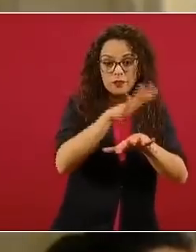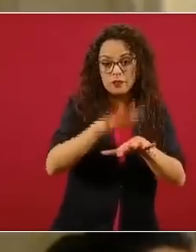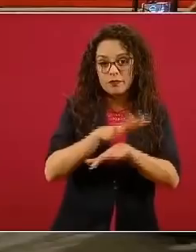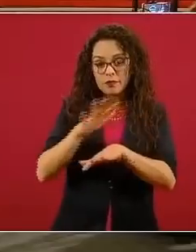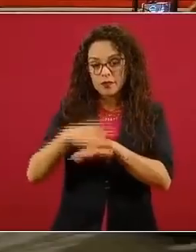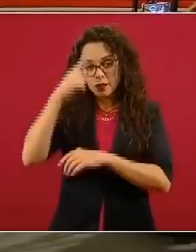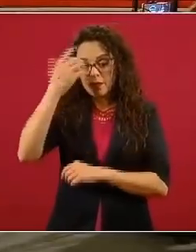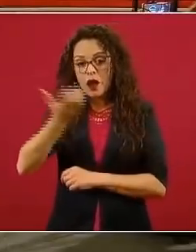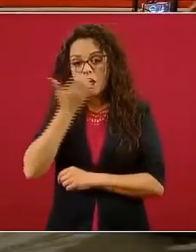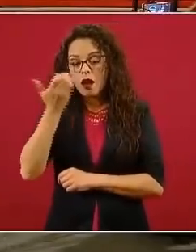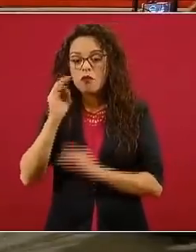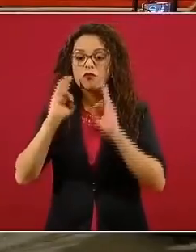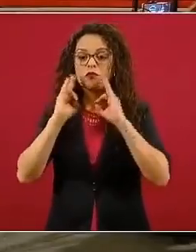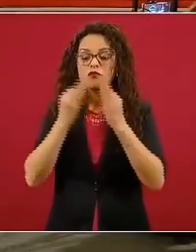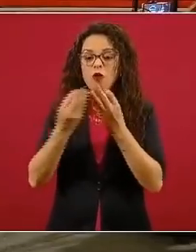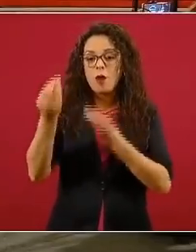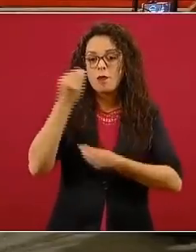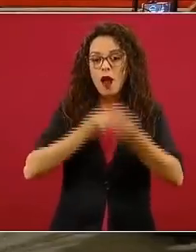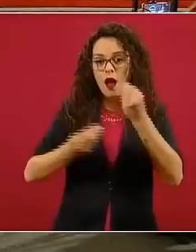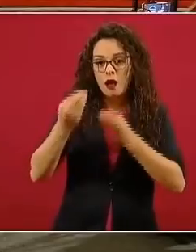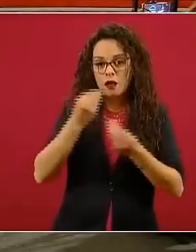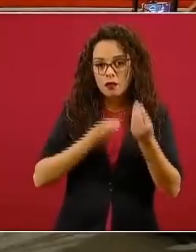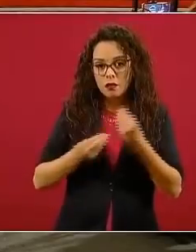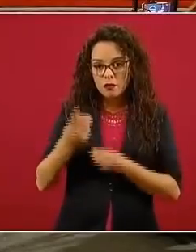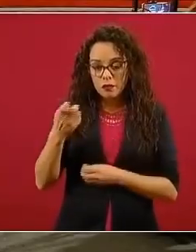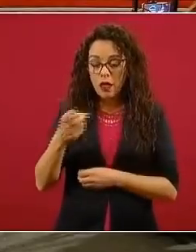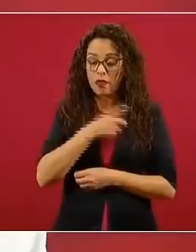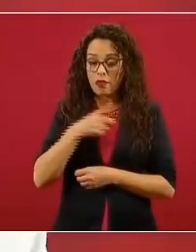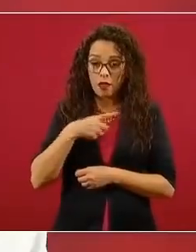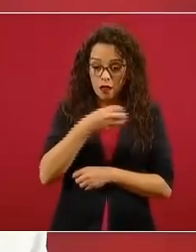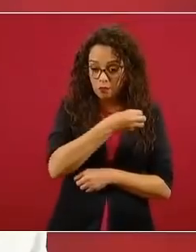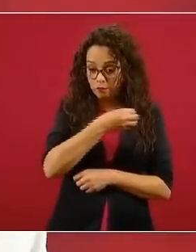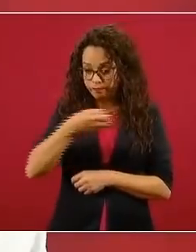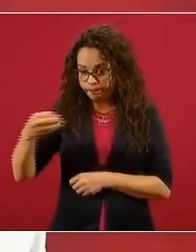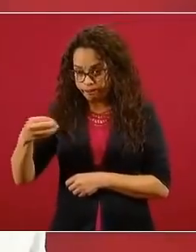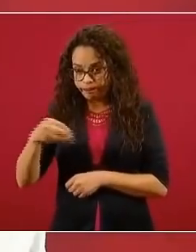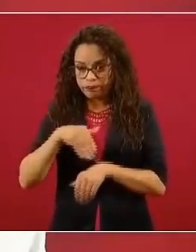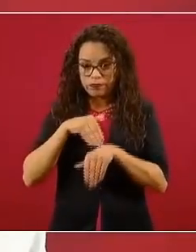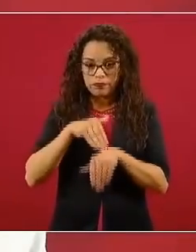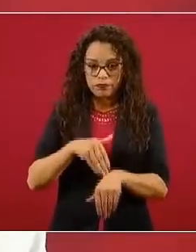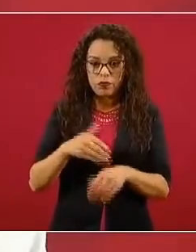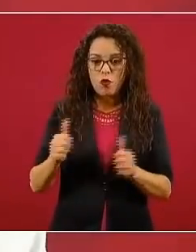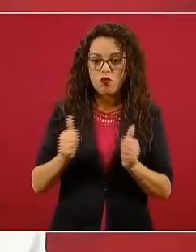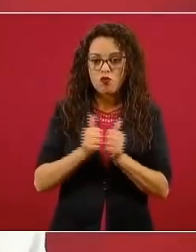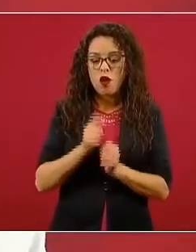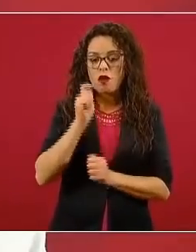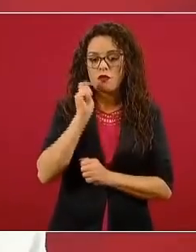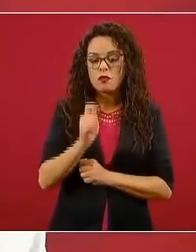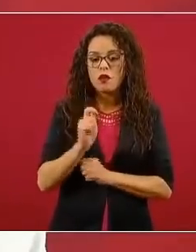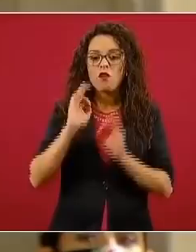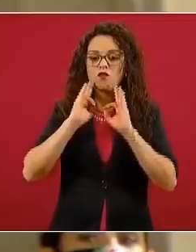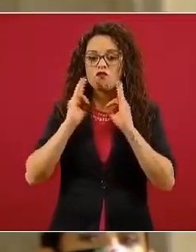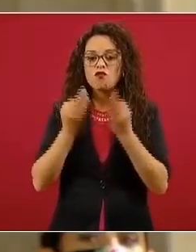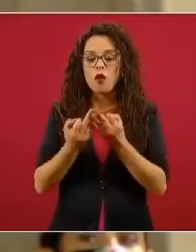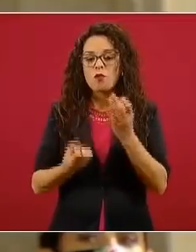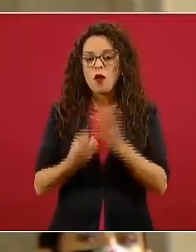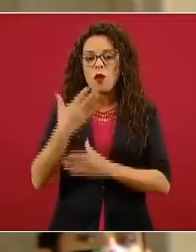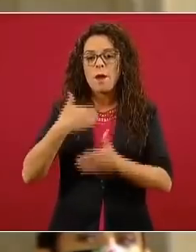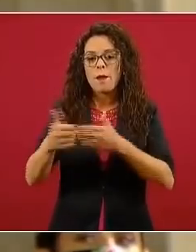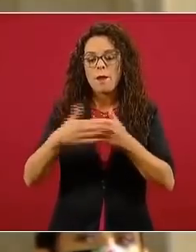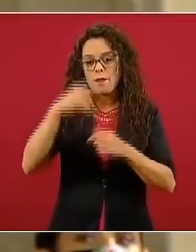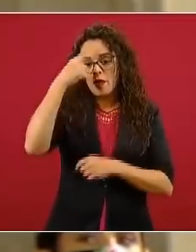hábitos o con esta nueva disciplina, con este modelo de alimentación saludable y